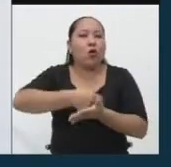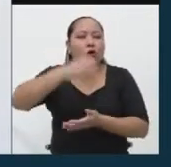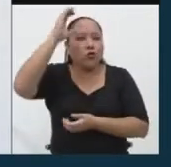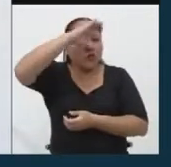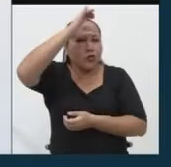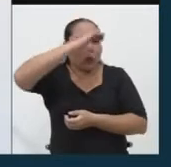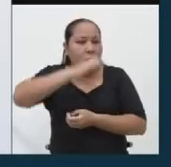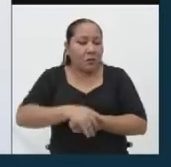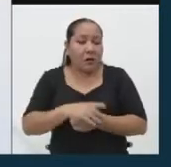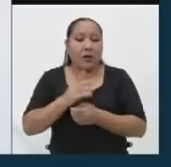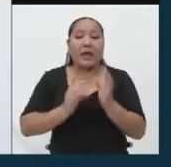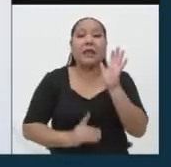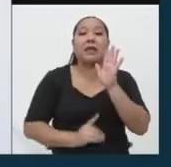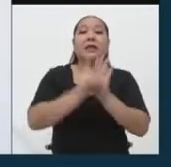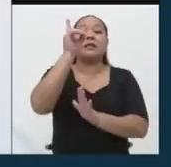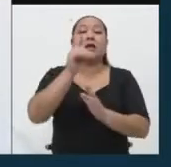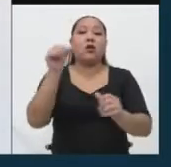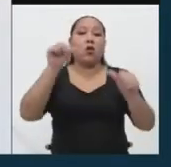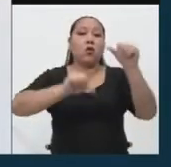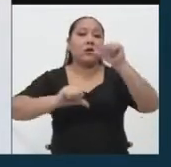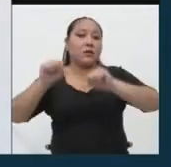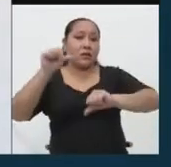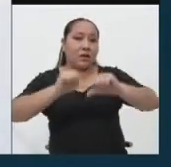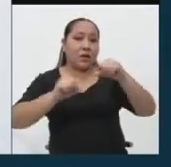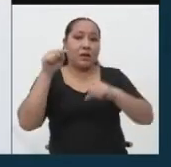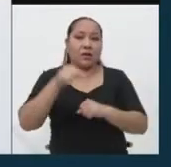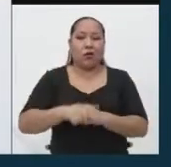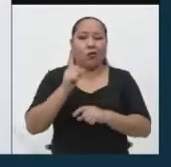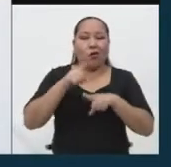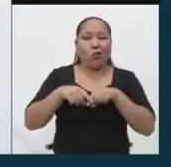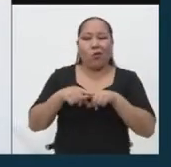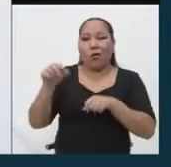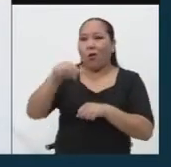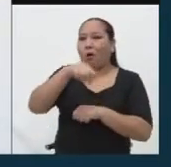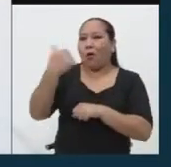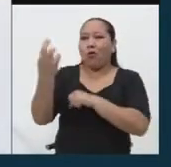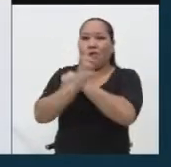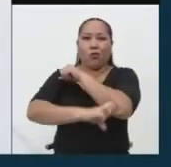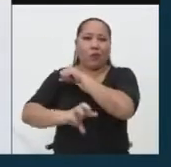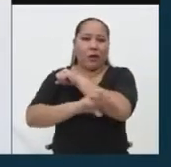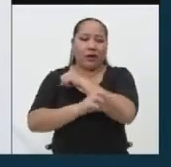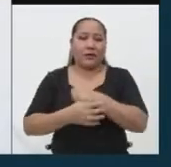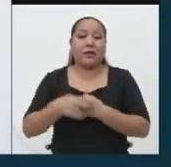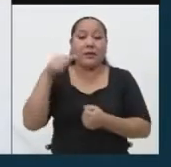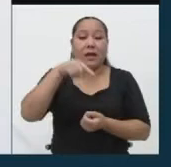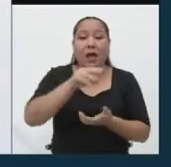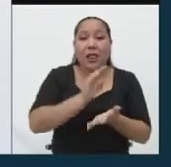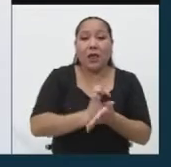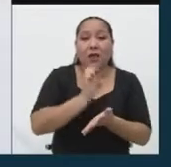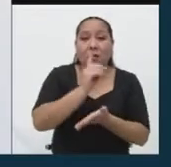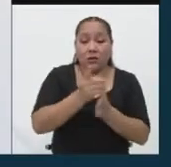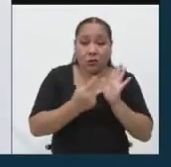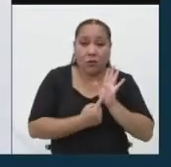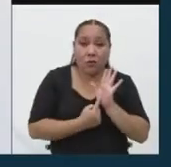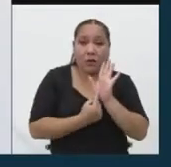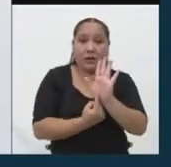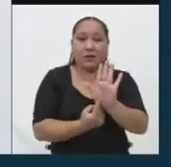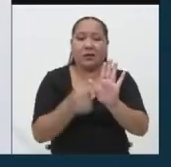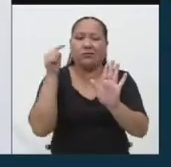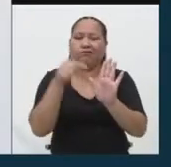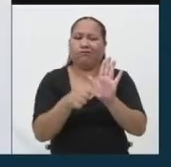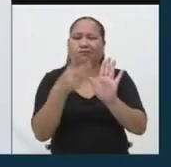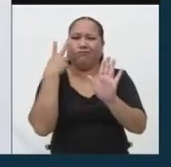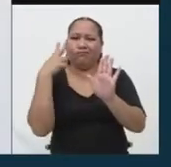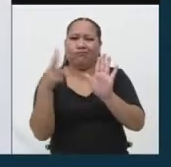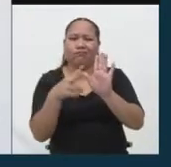la ciencia en nuestro país y no dependeremos de países extranjeros. La educación presenta una crisis,